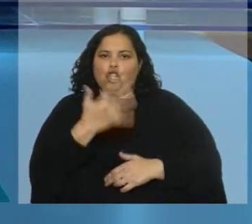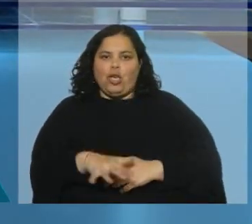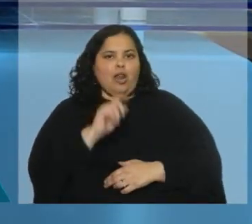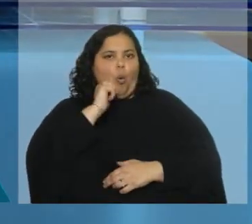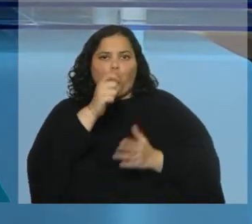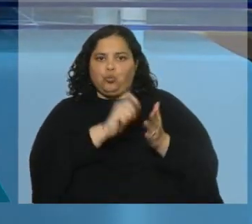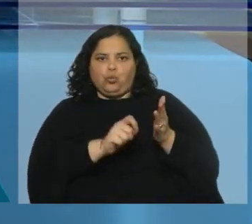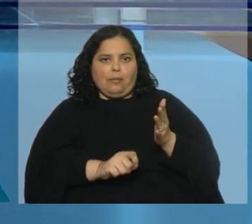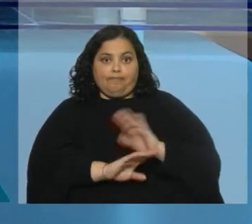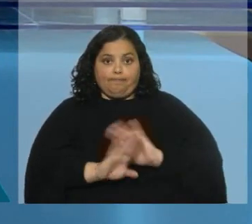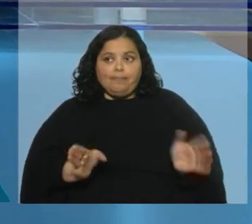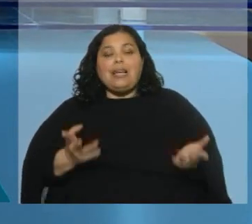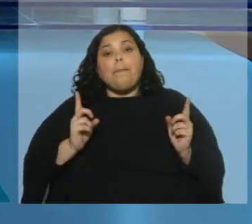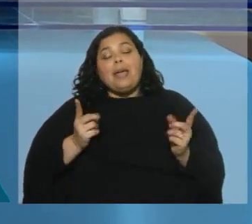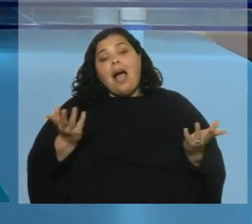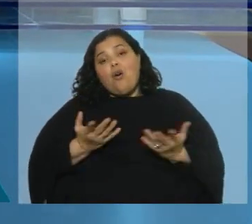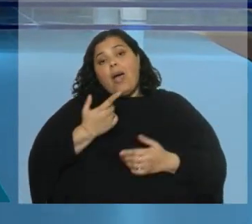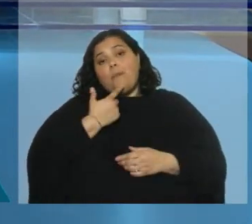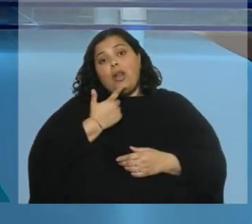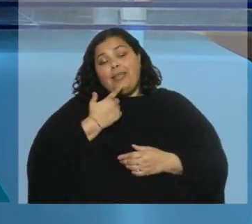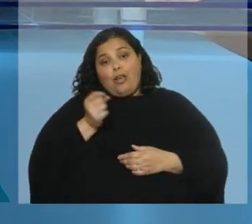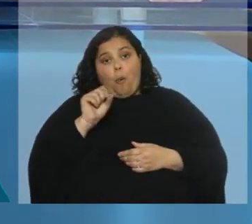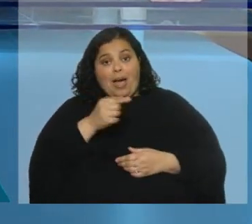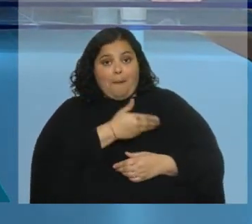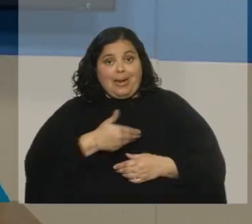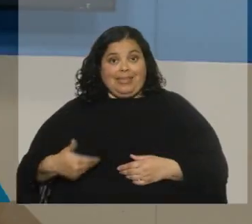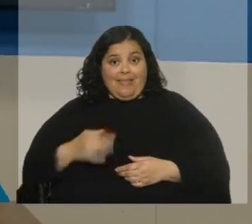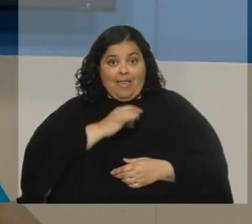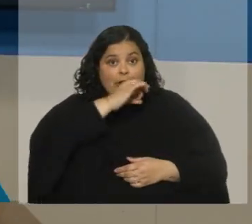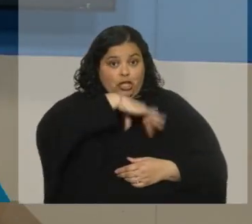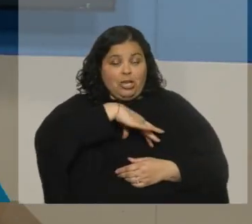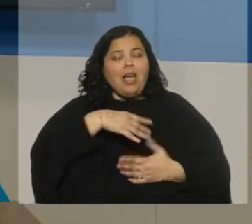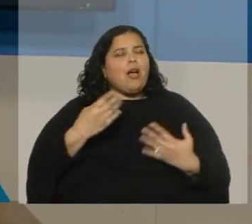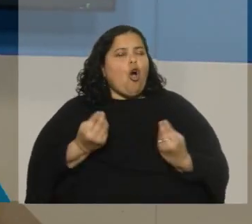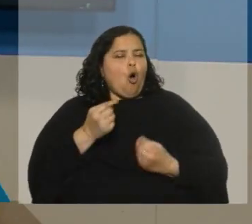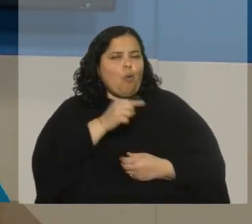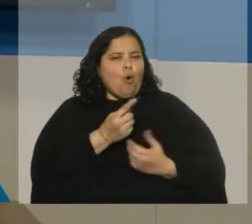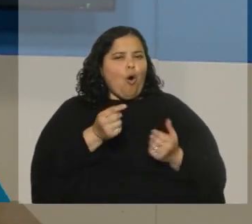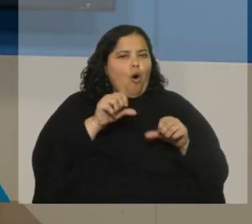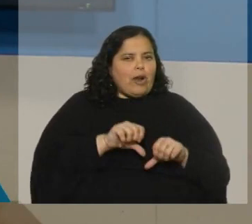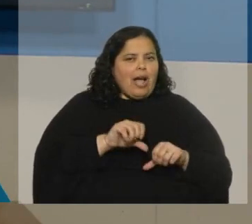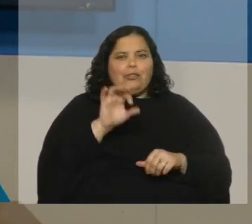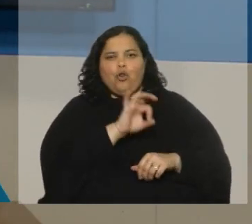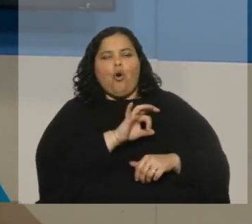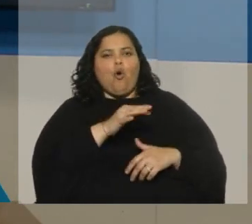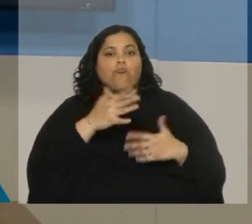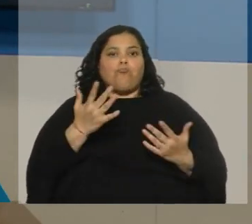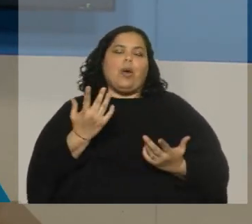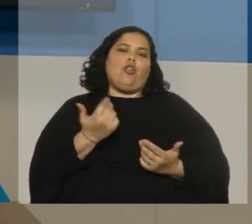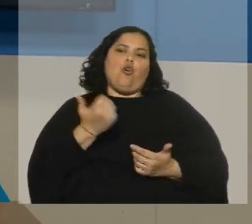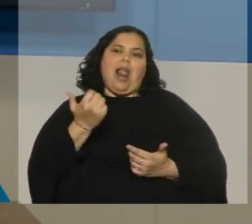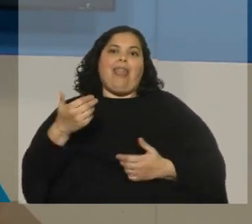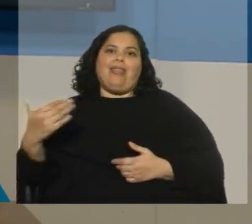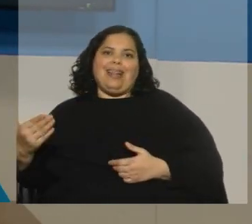hablando recién, ¿en lo político para el presidente Boric? Para el presidente Boric, bueno, para el presidente Boric, obviamente la derecha chilena